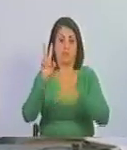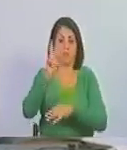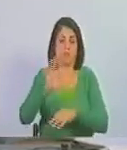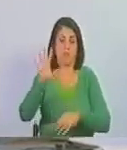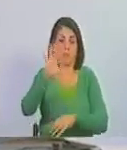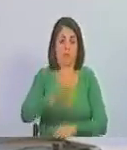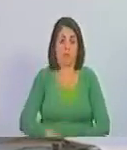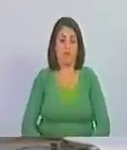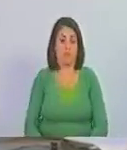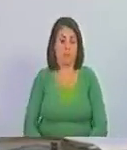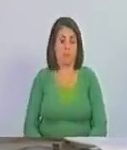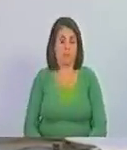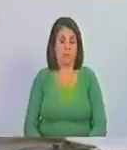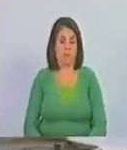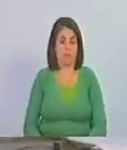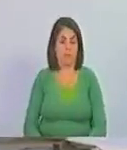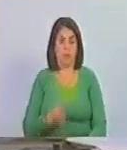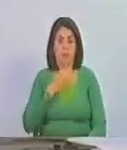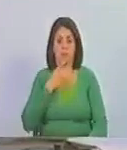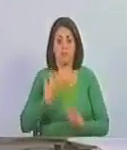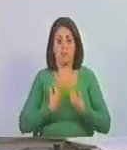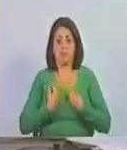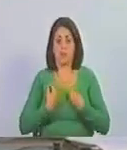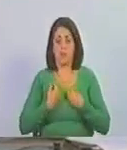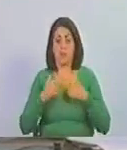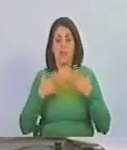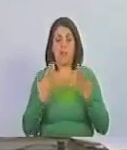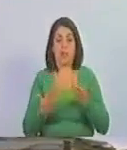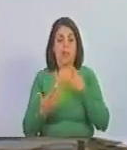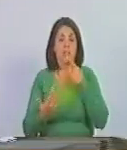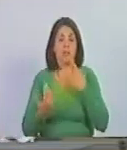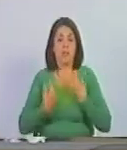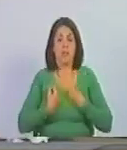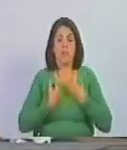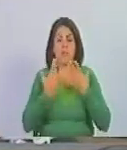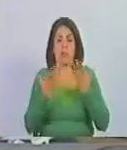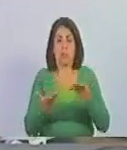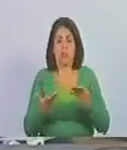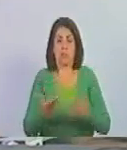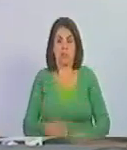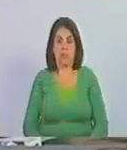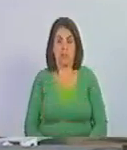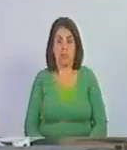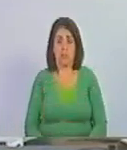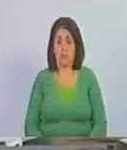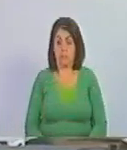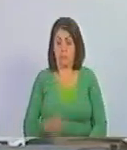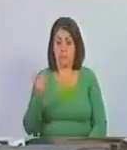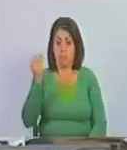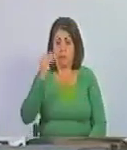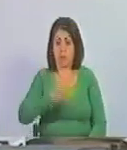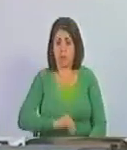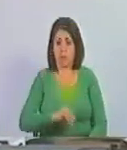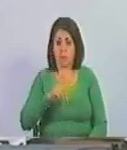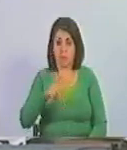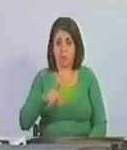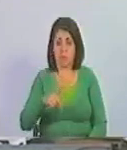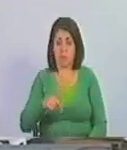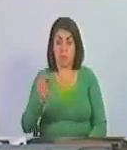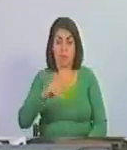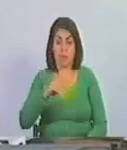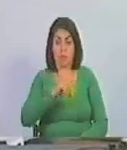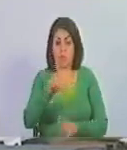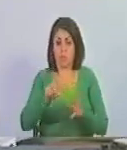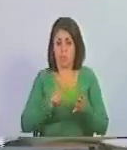de que vive Juan Guaidó se lo preguntó un periodista de una de las cadenas de derecha más